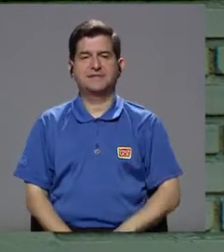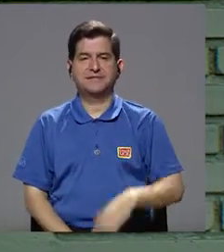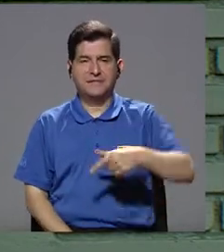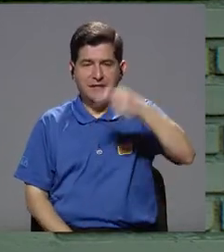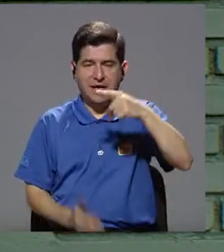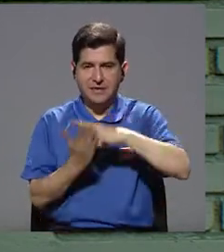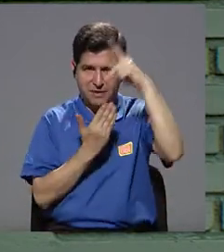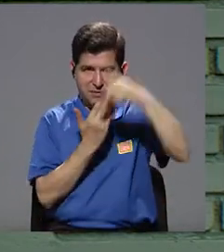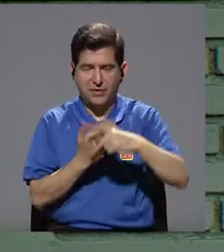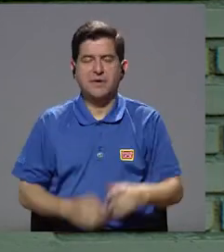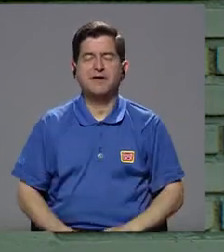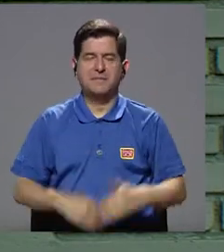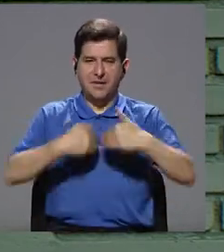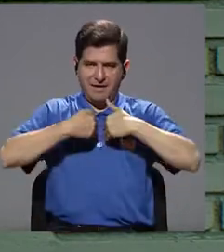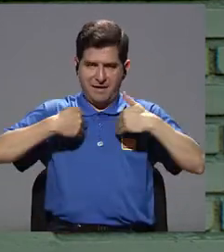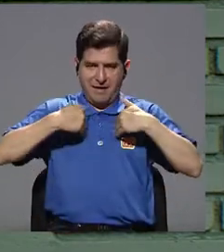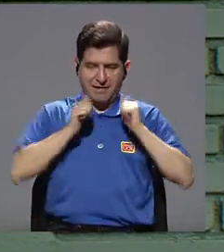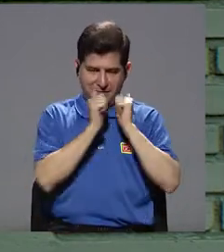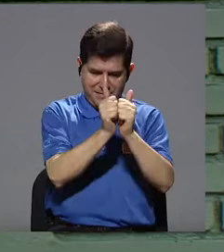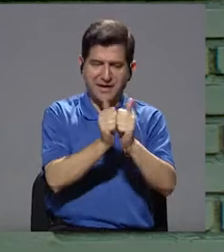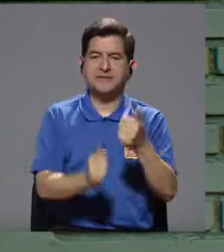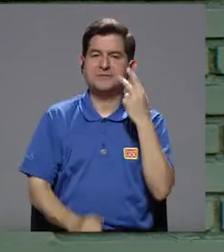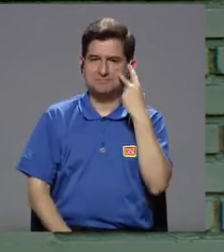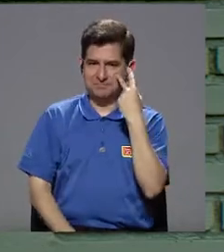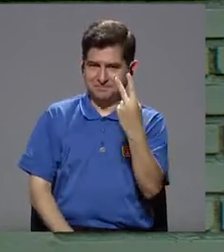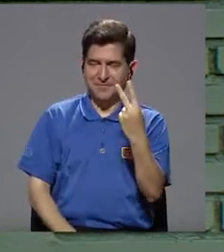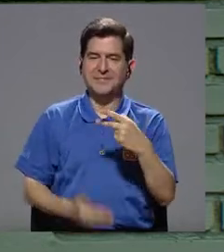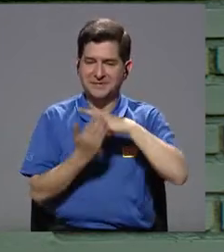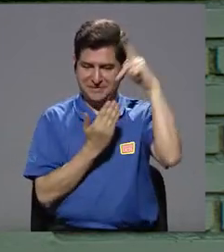gerente del programa de animales de compañía. Veamos.